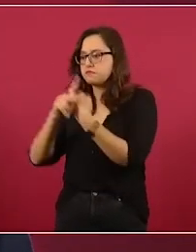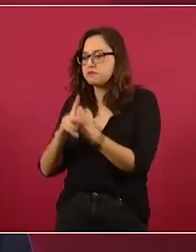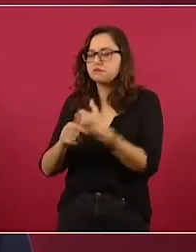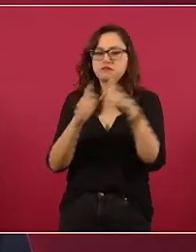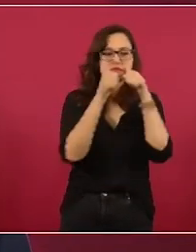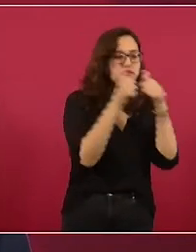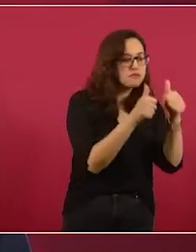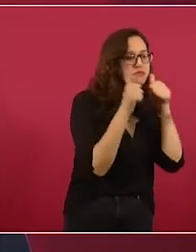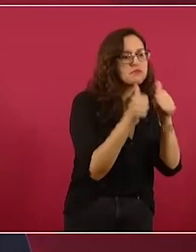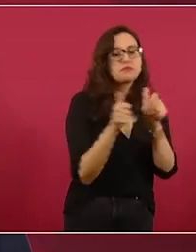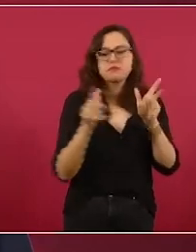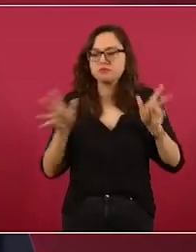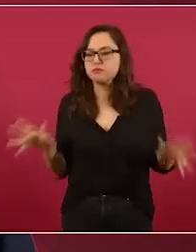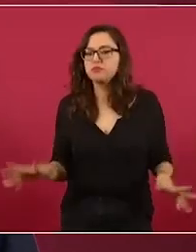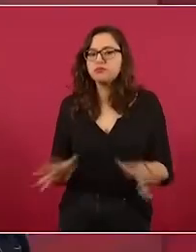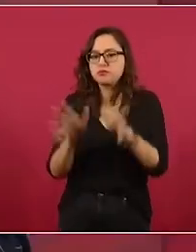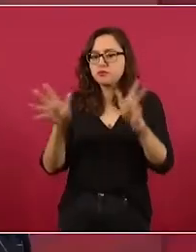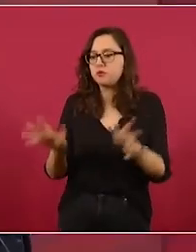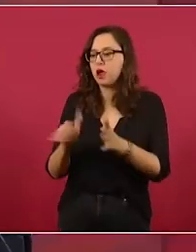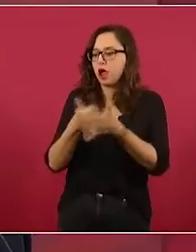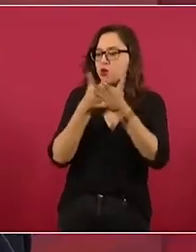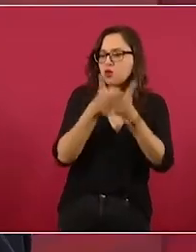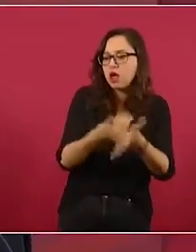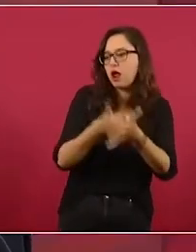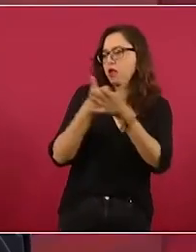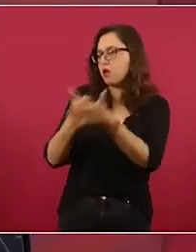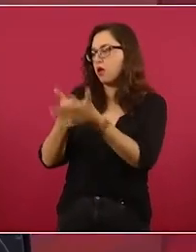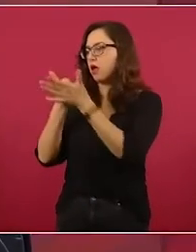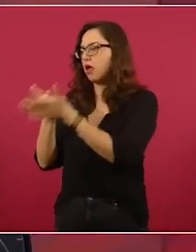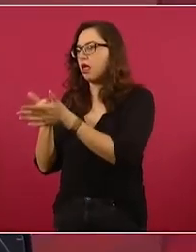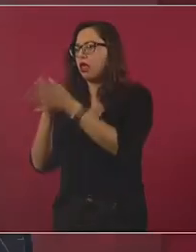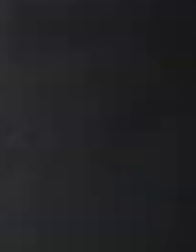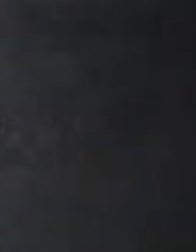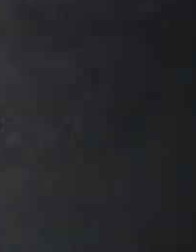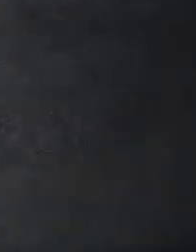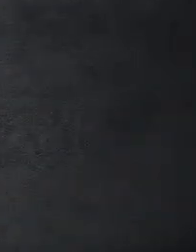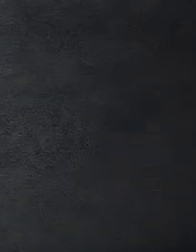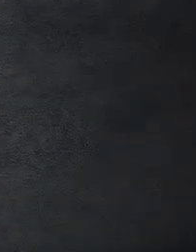sufriendo más por la guerra y por los efectos de la guerra.